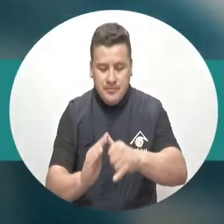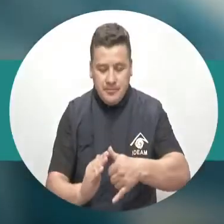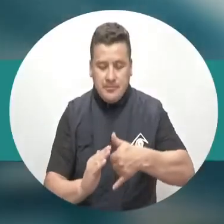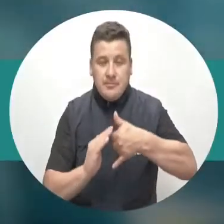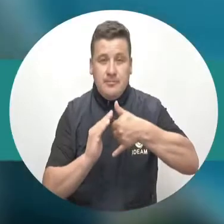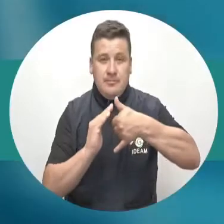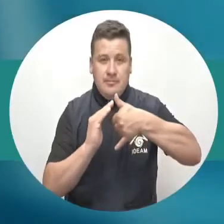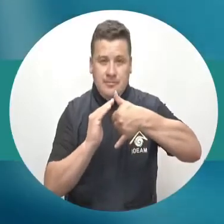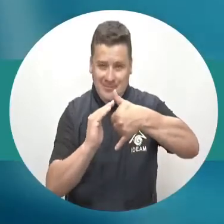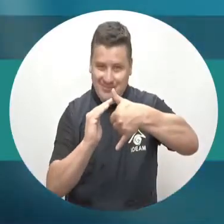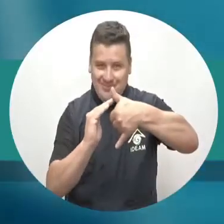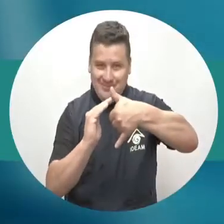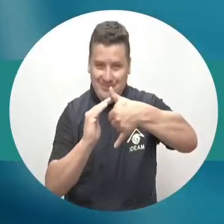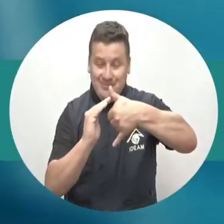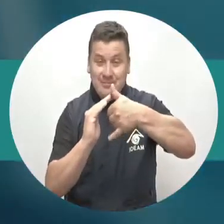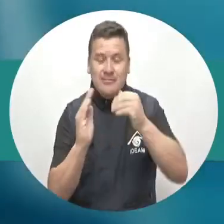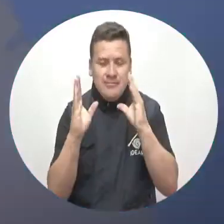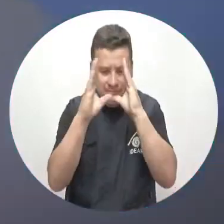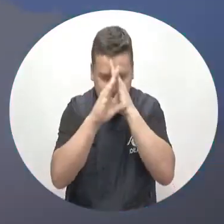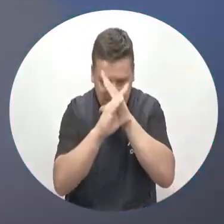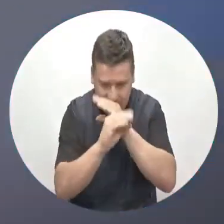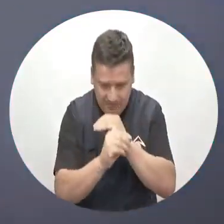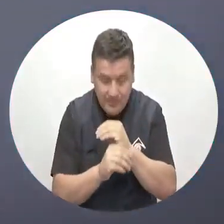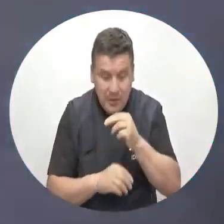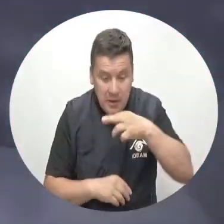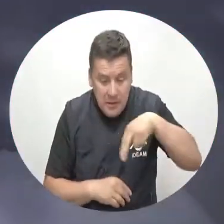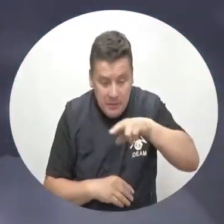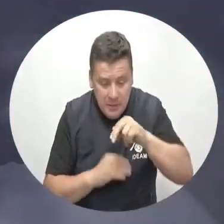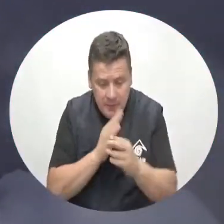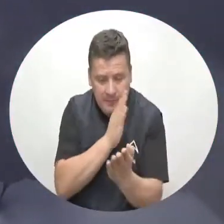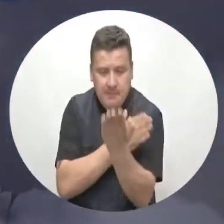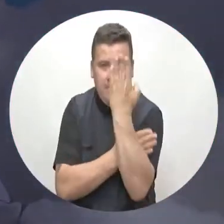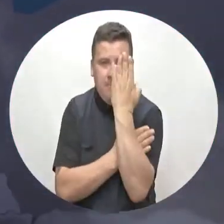de la noche del miércoles y la madrugada del jueves.